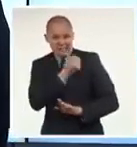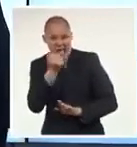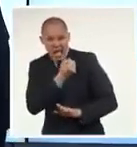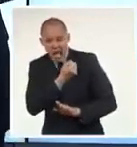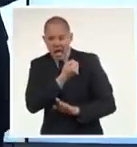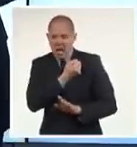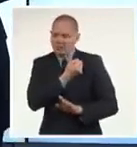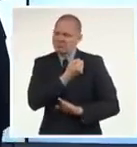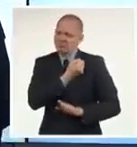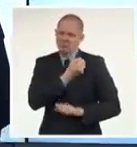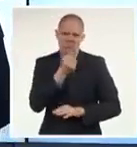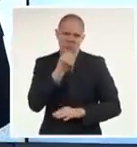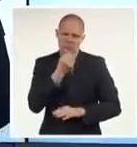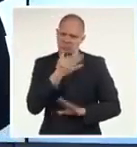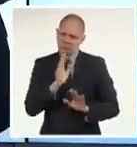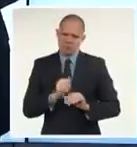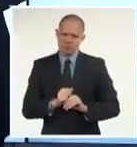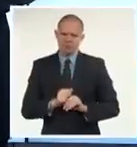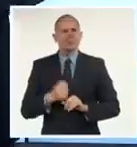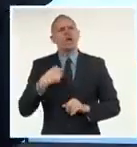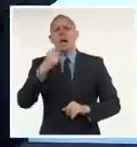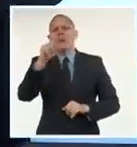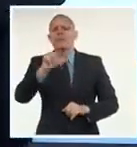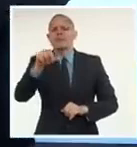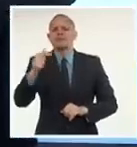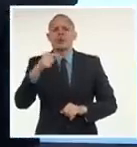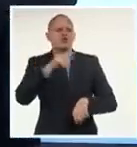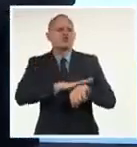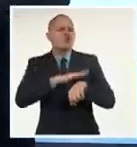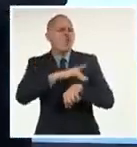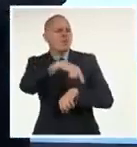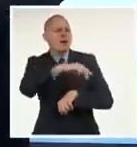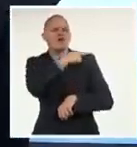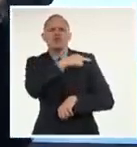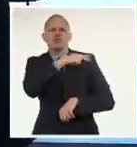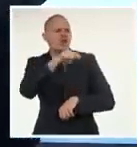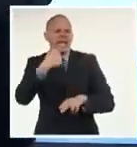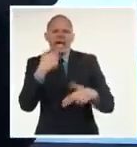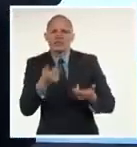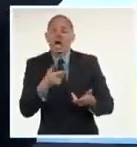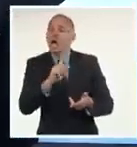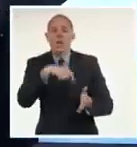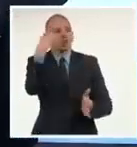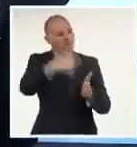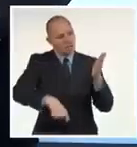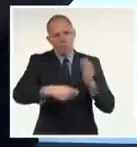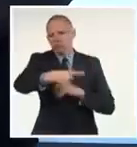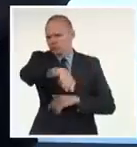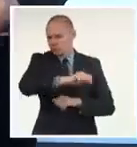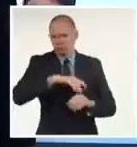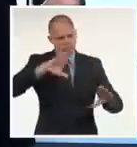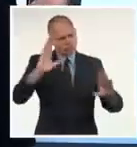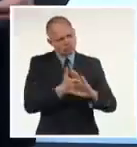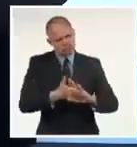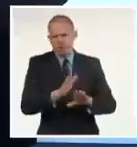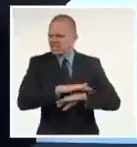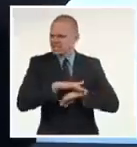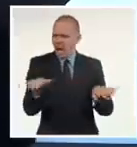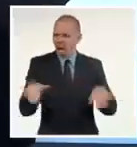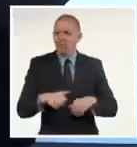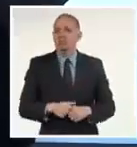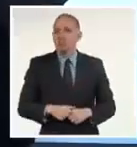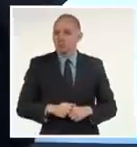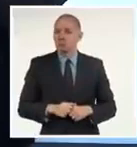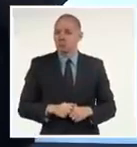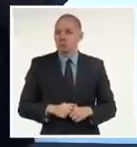fueron sancionados en el marco de las leyes vigentes con apego al debido proceso y cumpliendo los derechos y las garantías que les concede